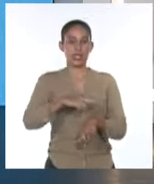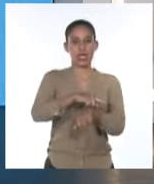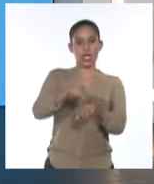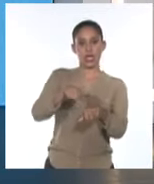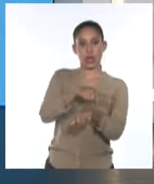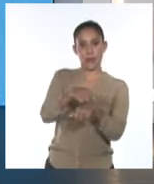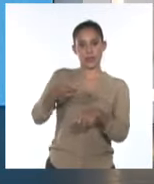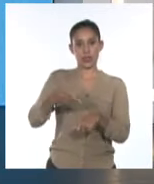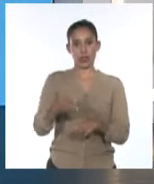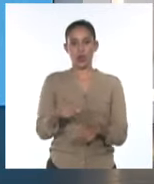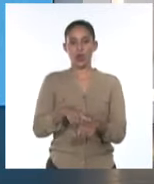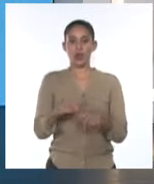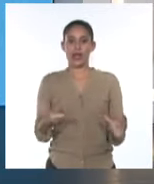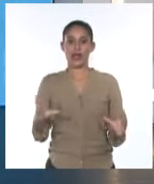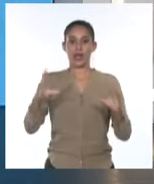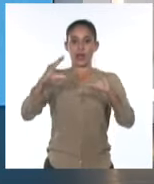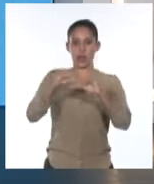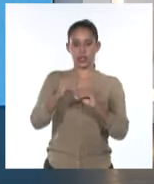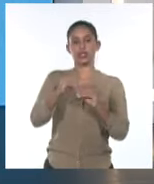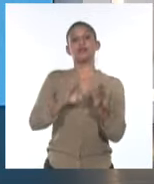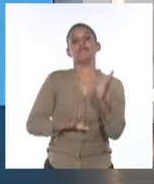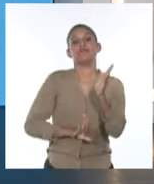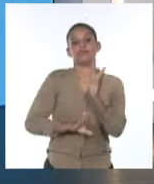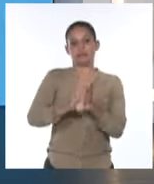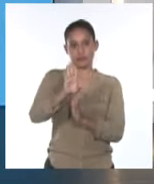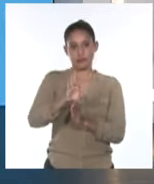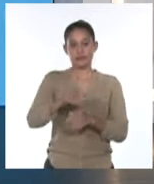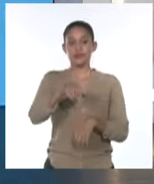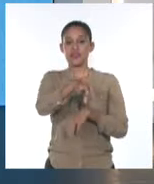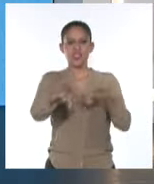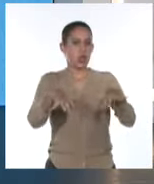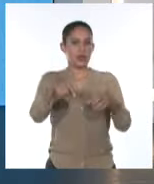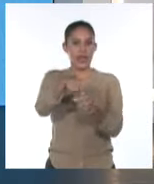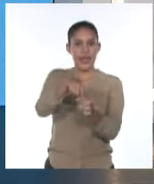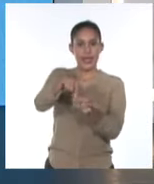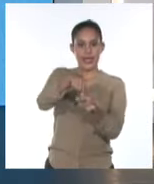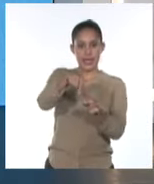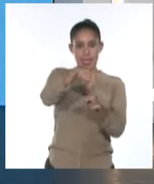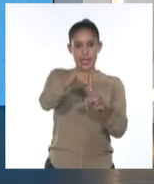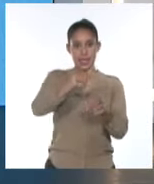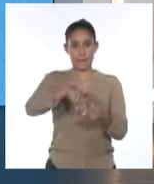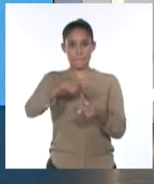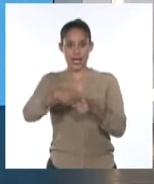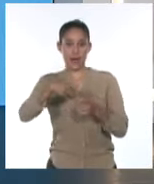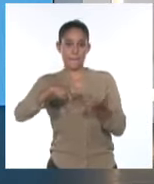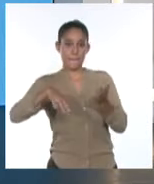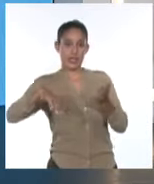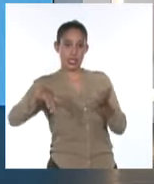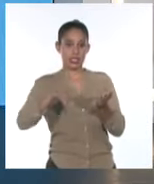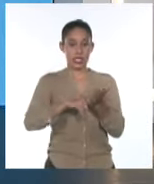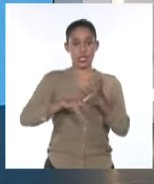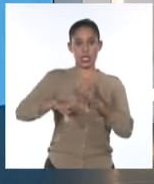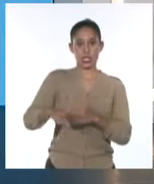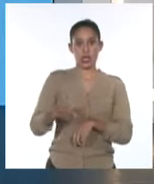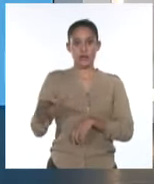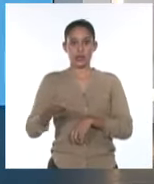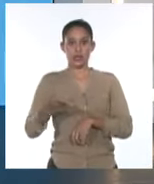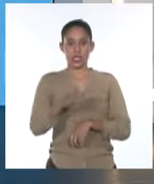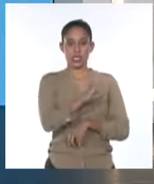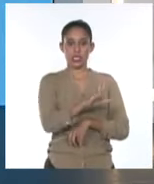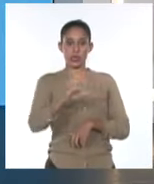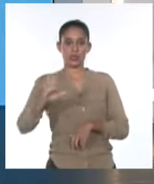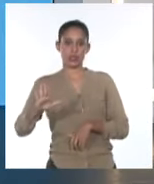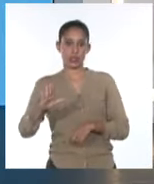horas de la noche ya incrementándose, como les decía, en la isla de la Juventud y en Pinal de Río con velocidades entre 55 y